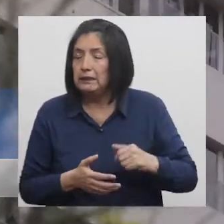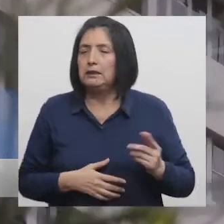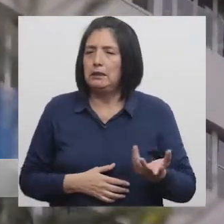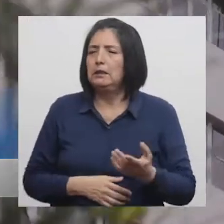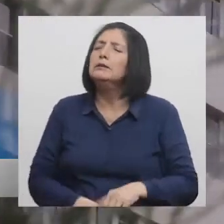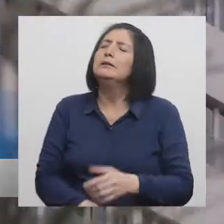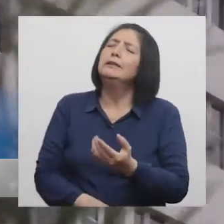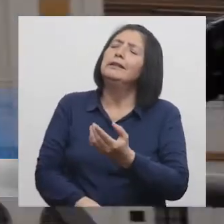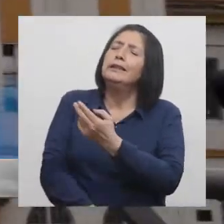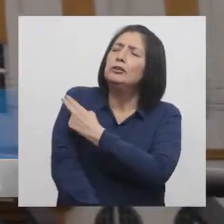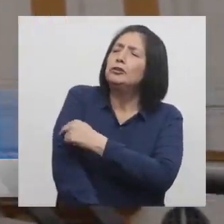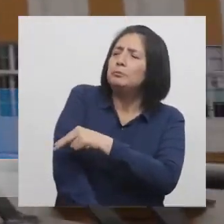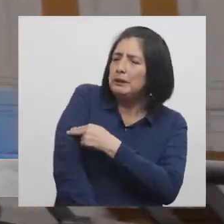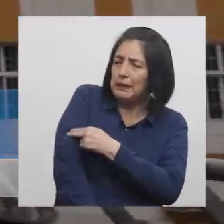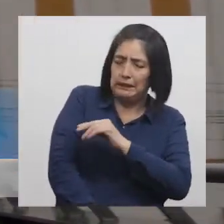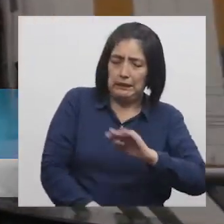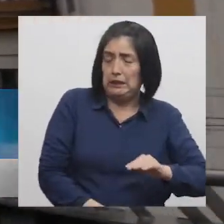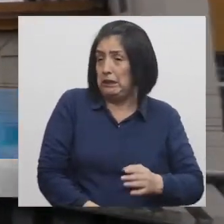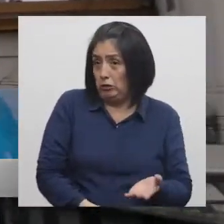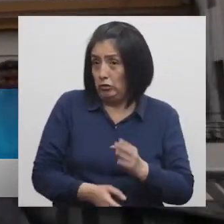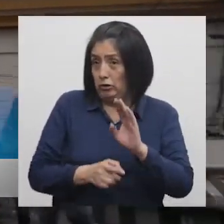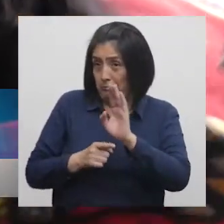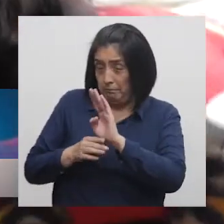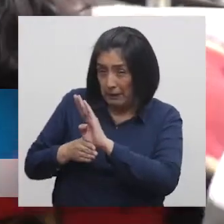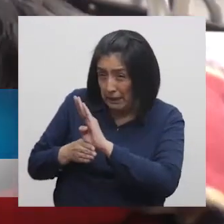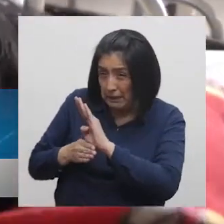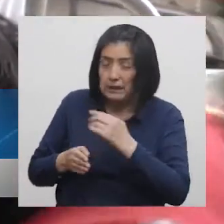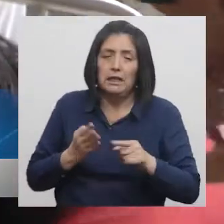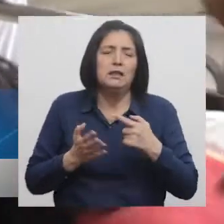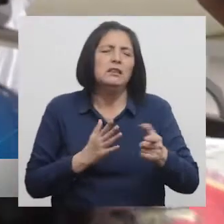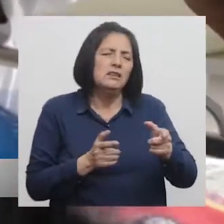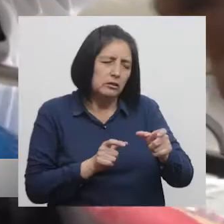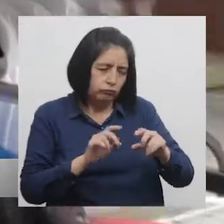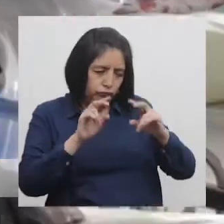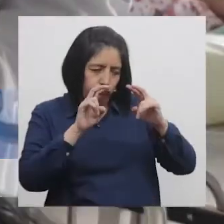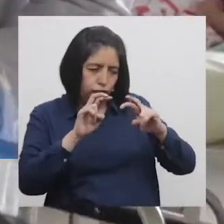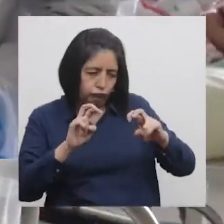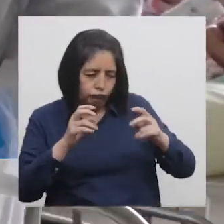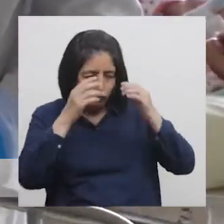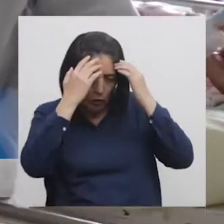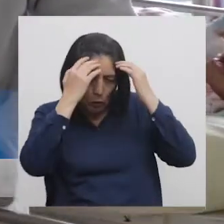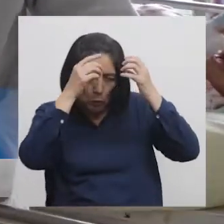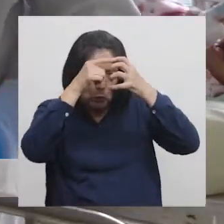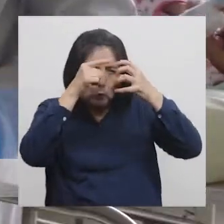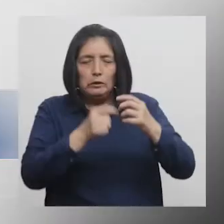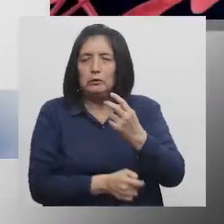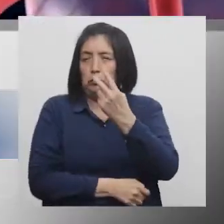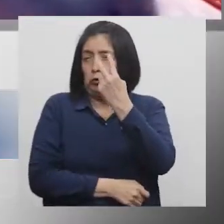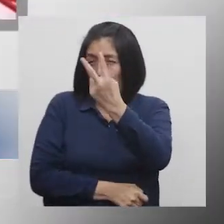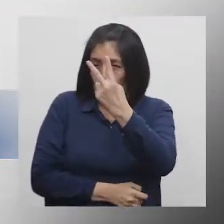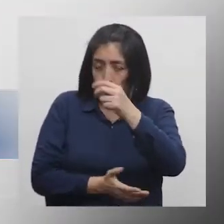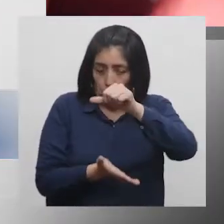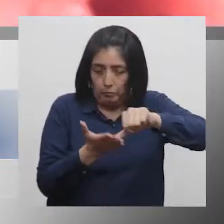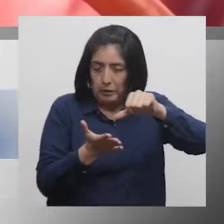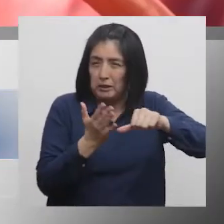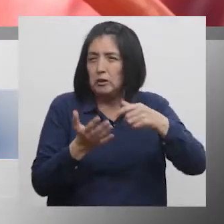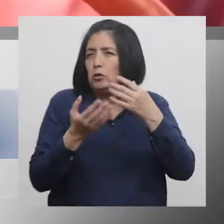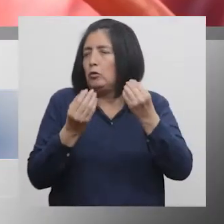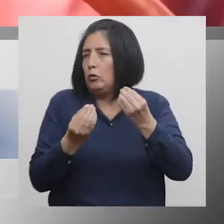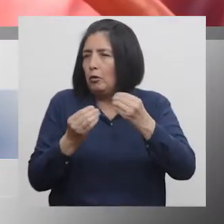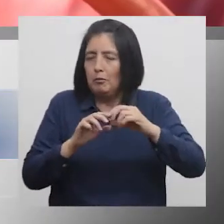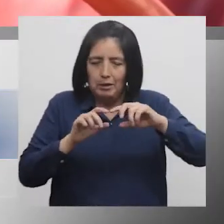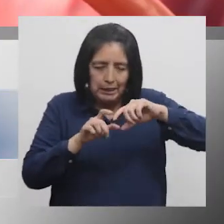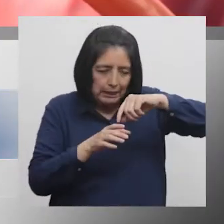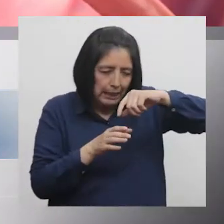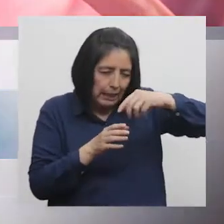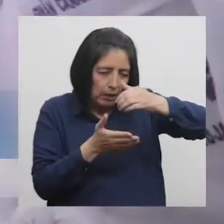Salud del Niño de Breña Del MinSA Se trata a los pacientes Que tienen aneurisma Con dos tipos de cirugía La microquirúrgica Y